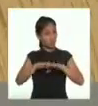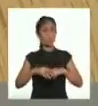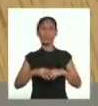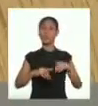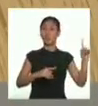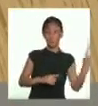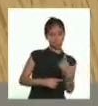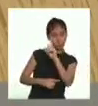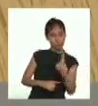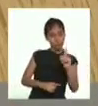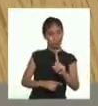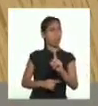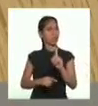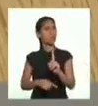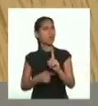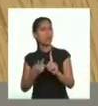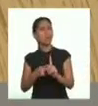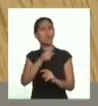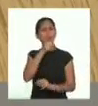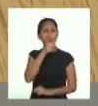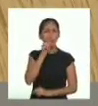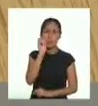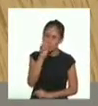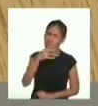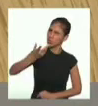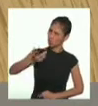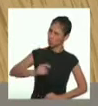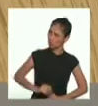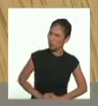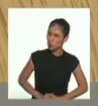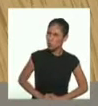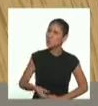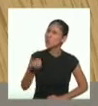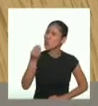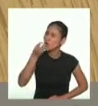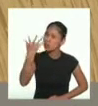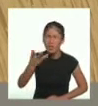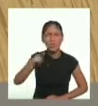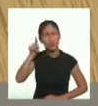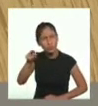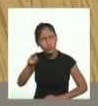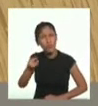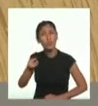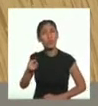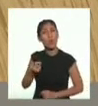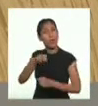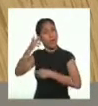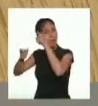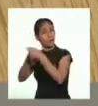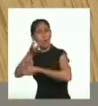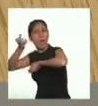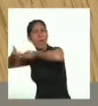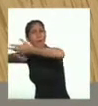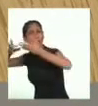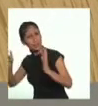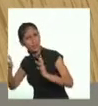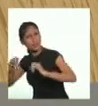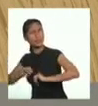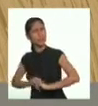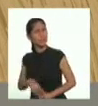vino Yatsahilita y le dijo a la mujer, ¿Por qué has avisado a tus paisanos?